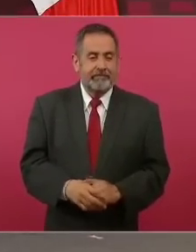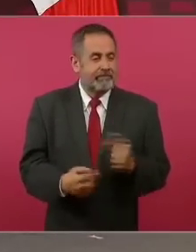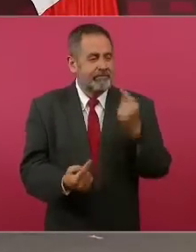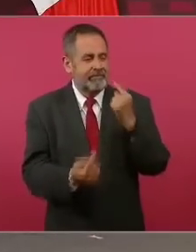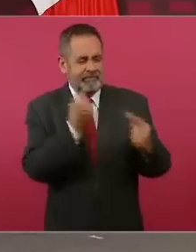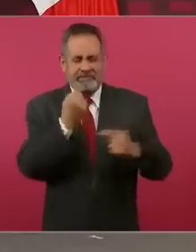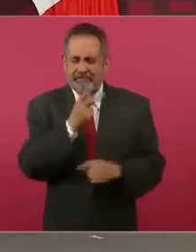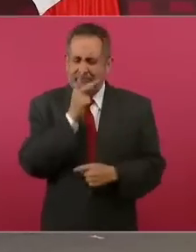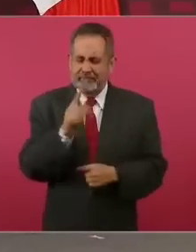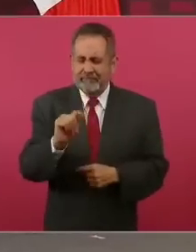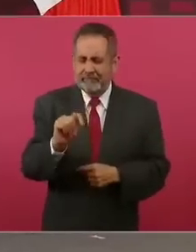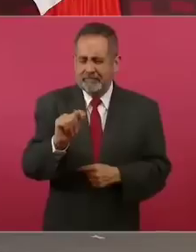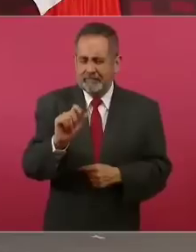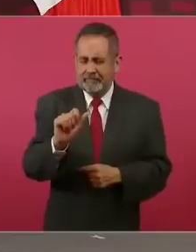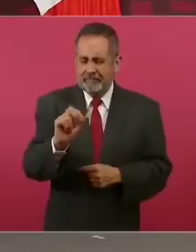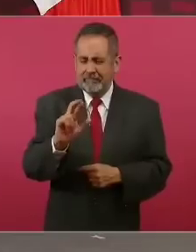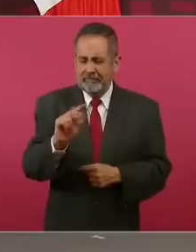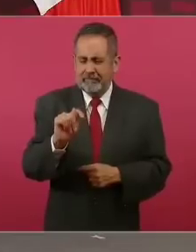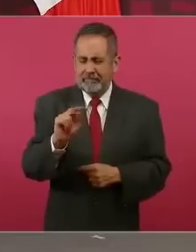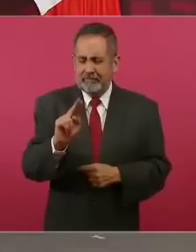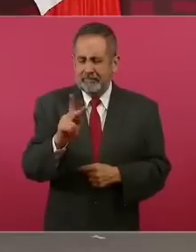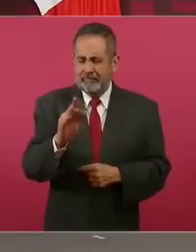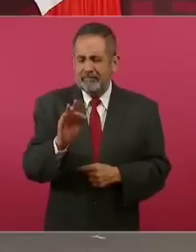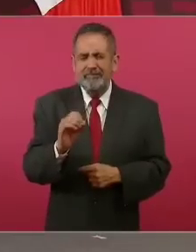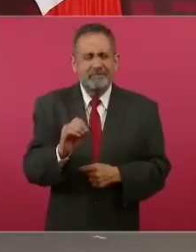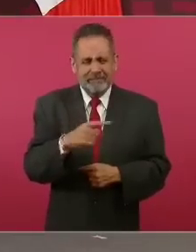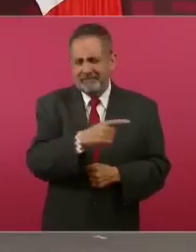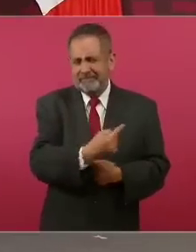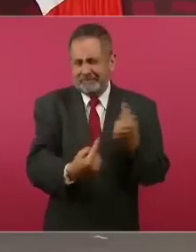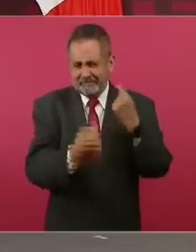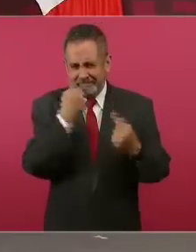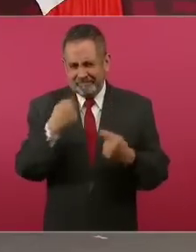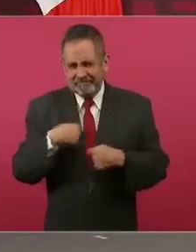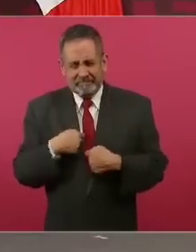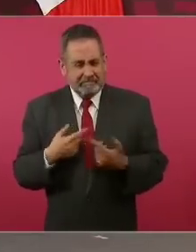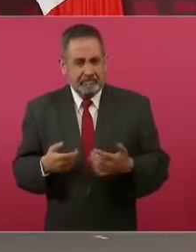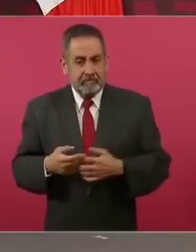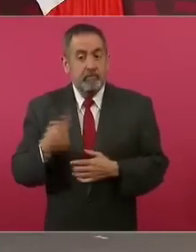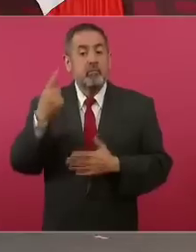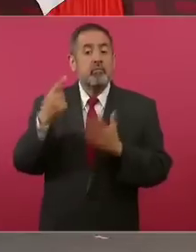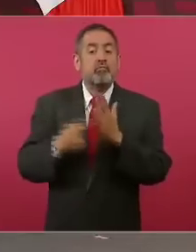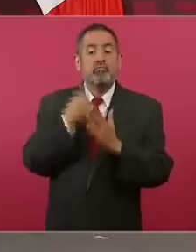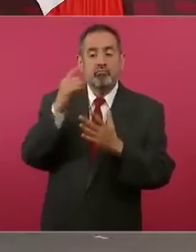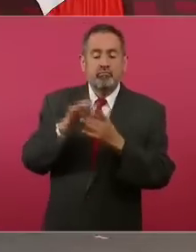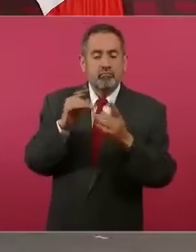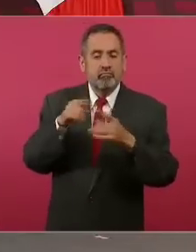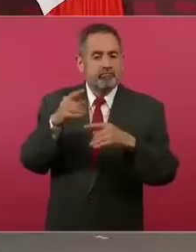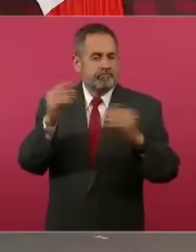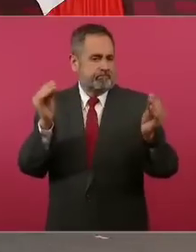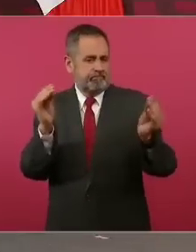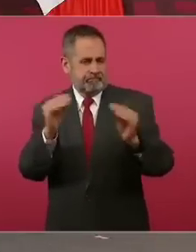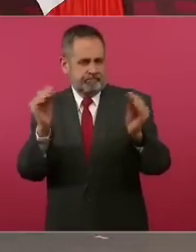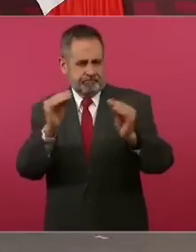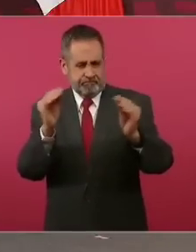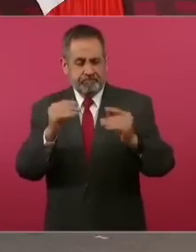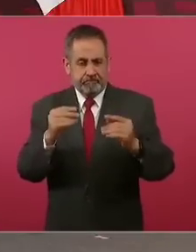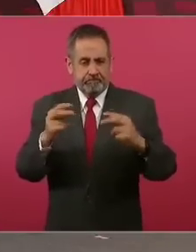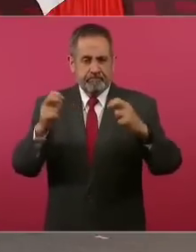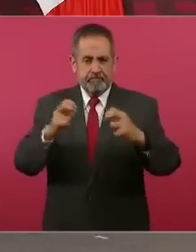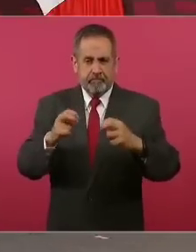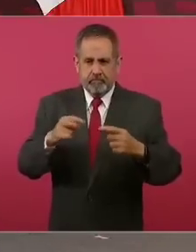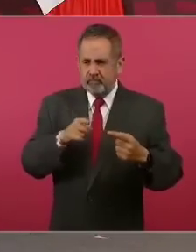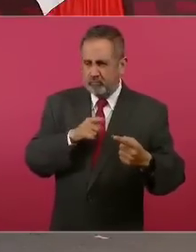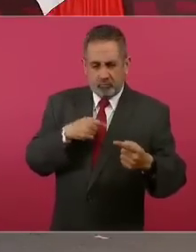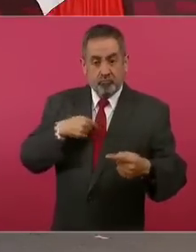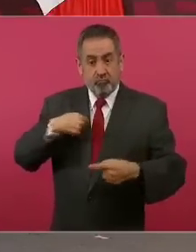Tartufo, Diego. Porque una vez en un debate le